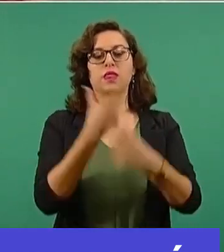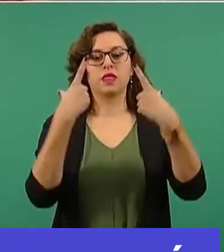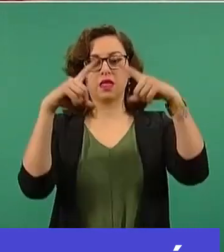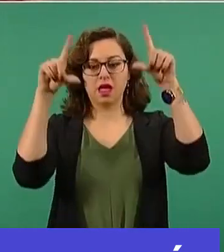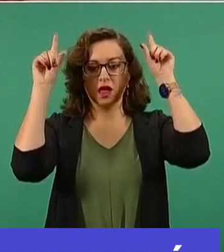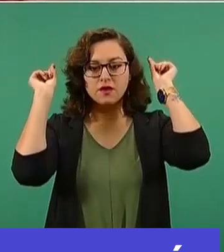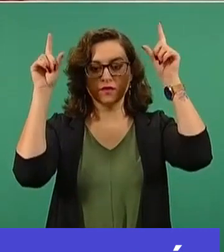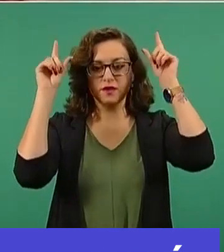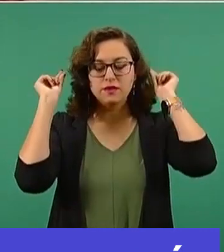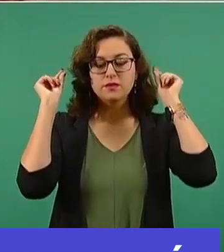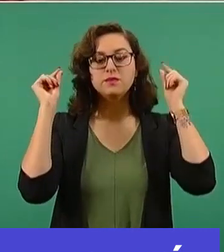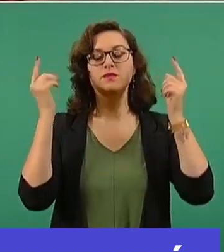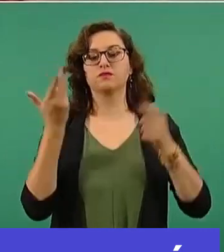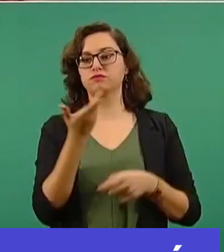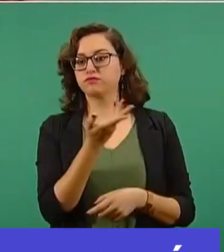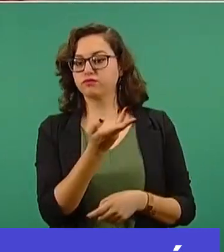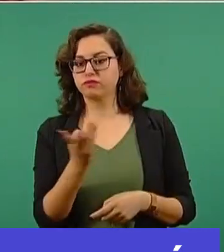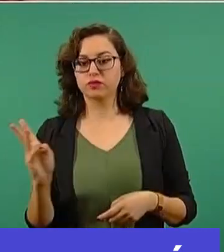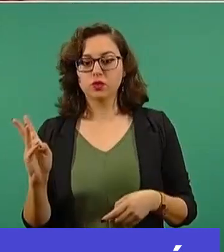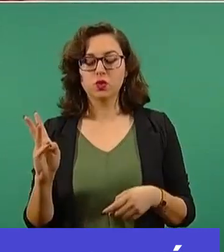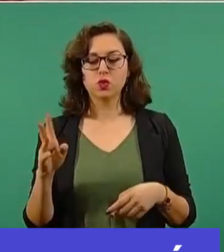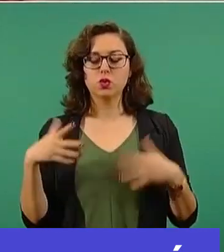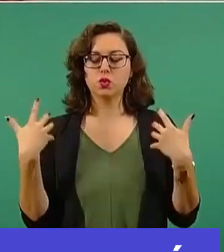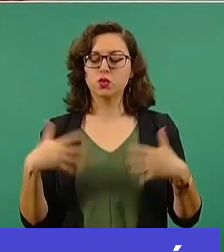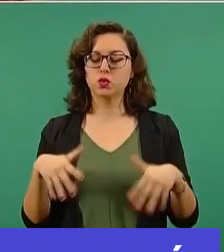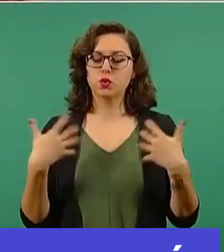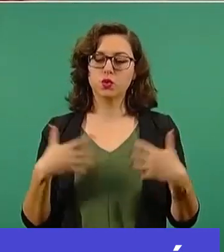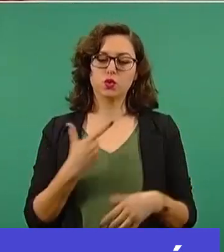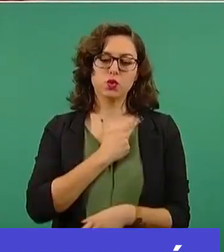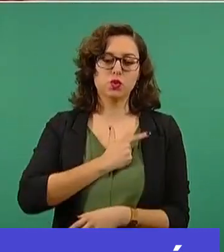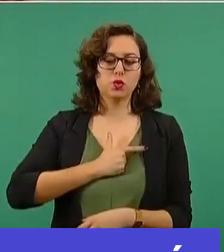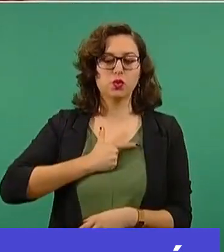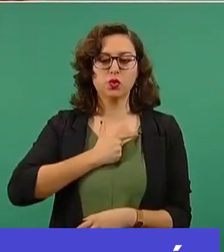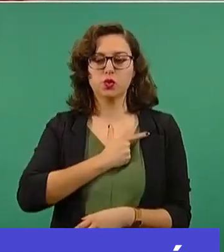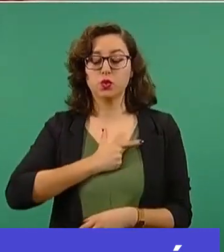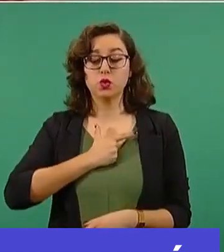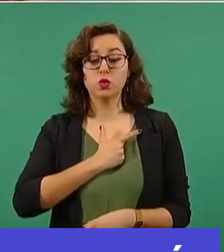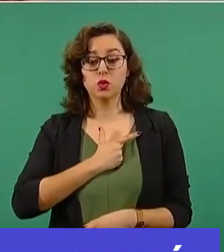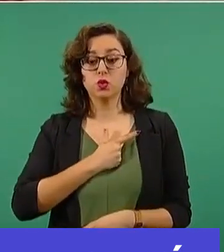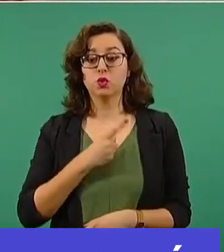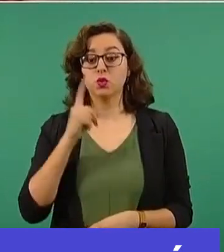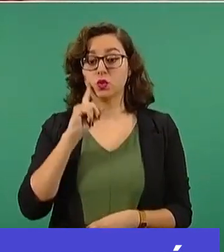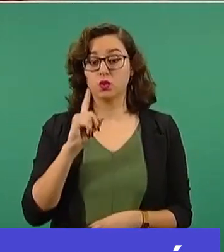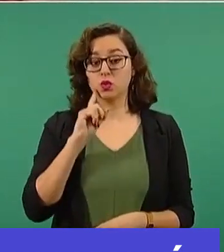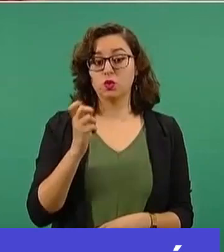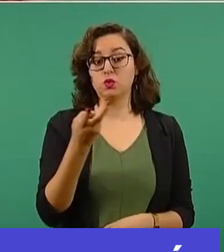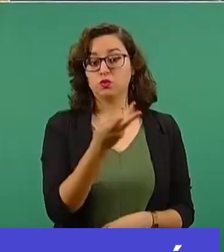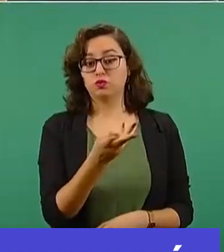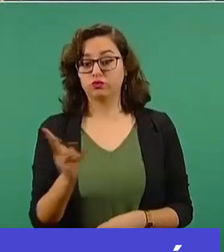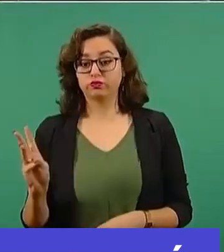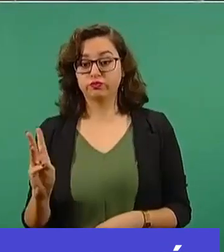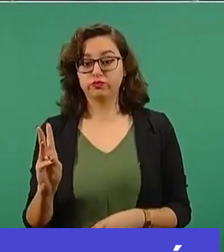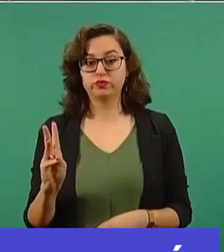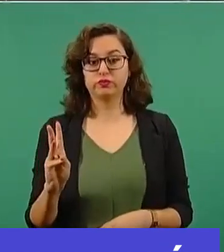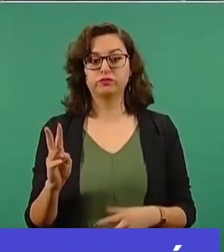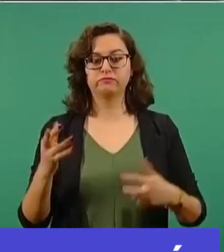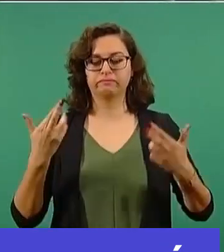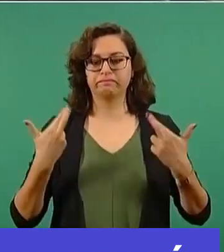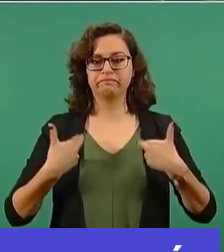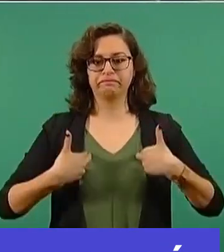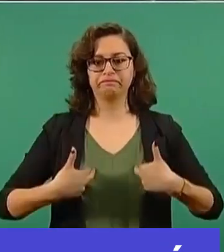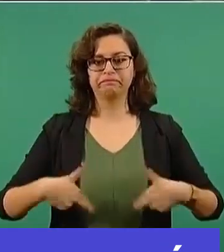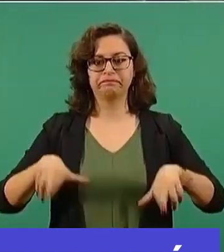sector que es fundamental